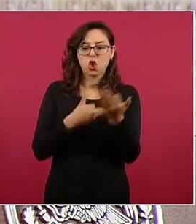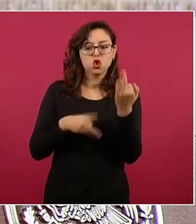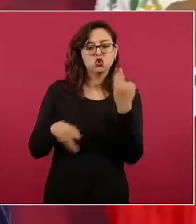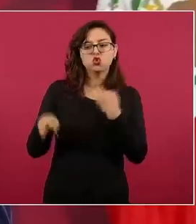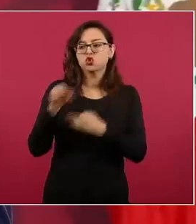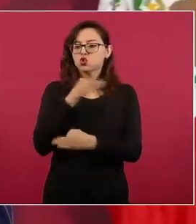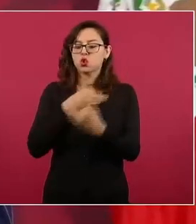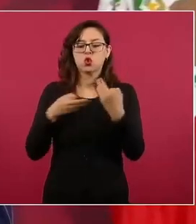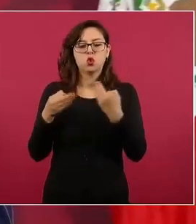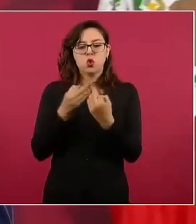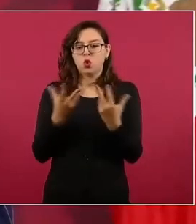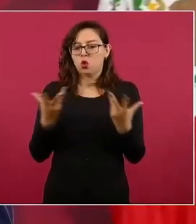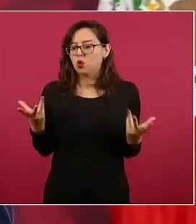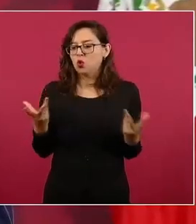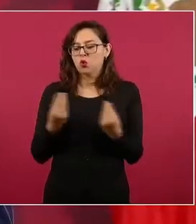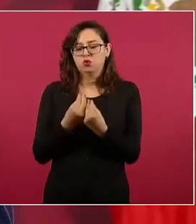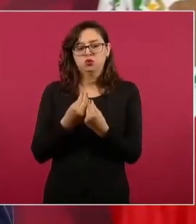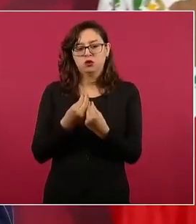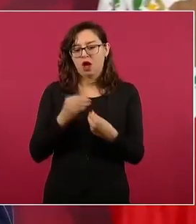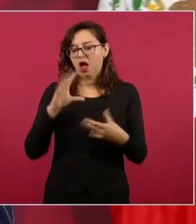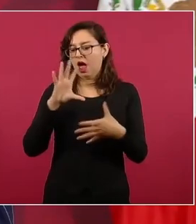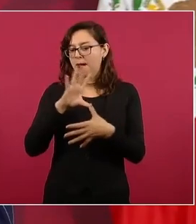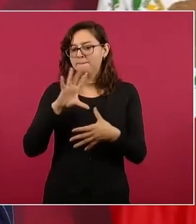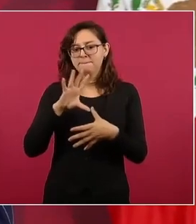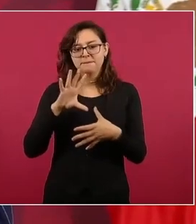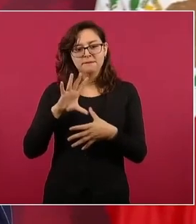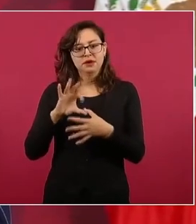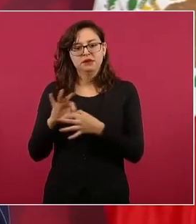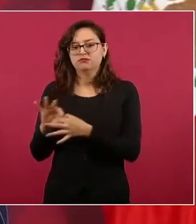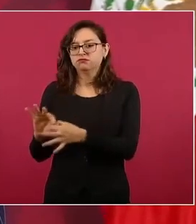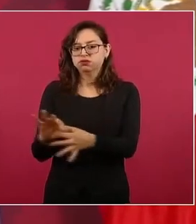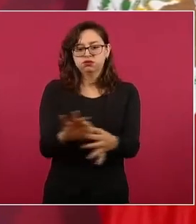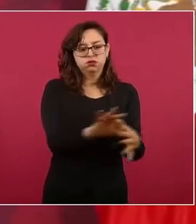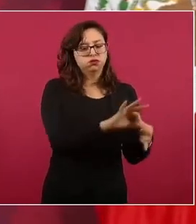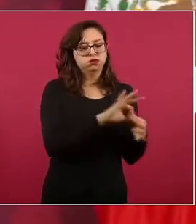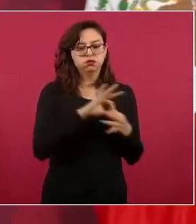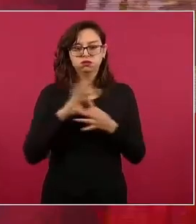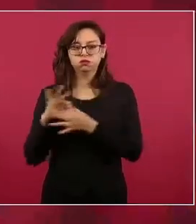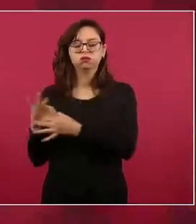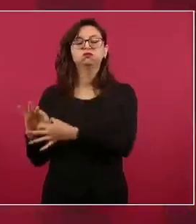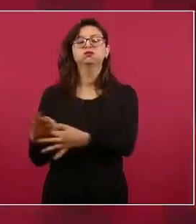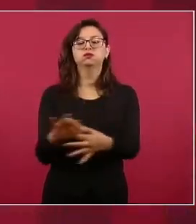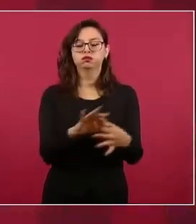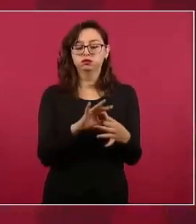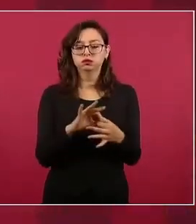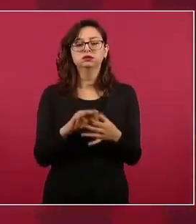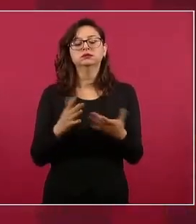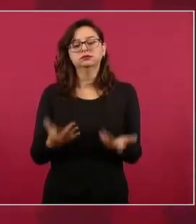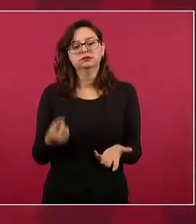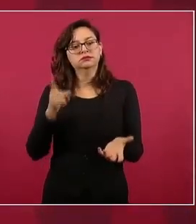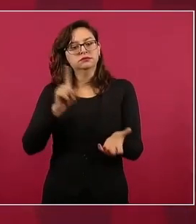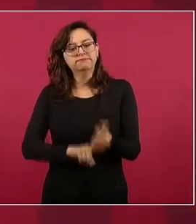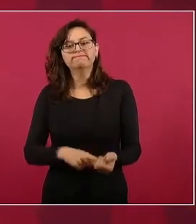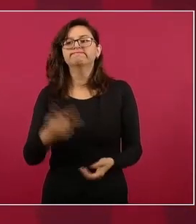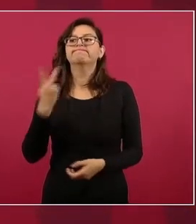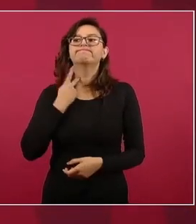en toda América hay muy buenos diplomáticos